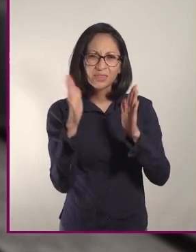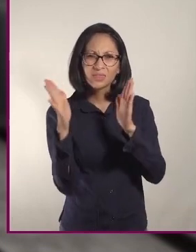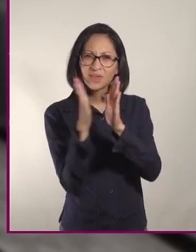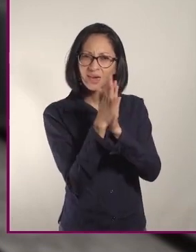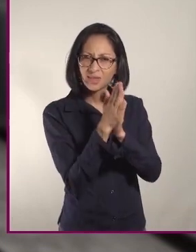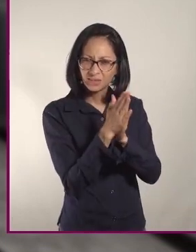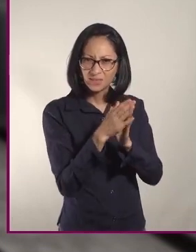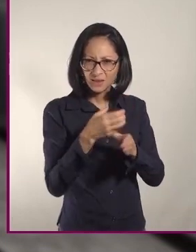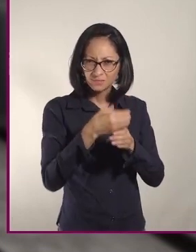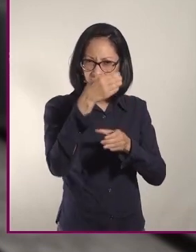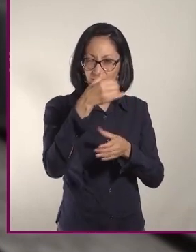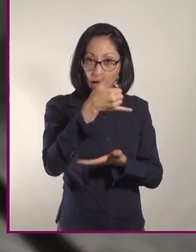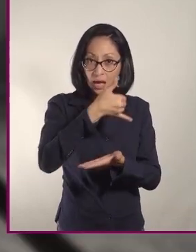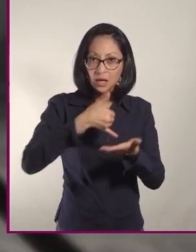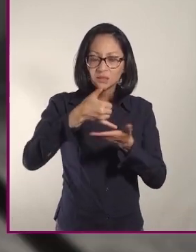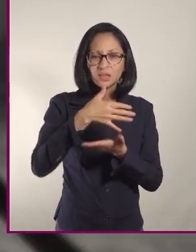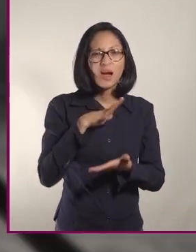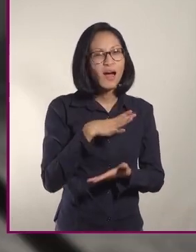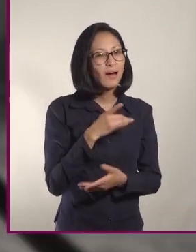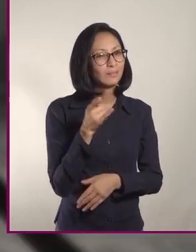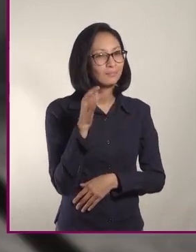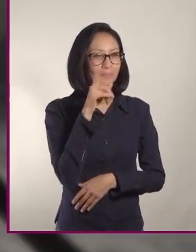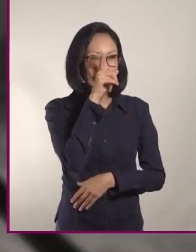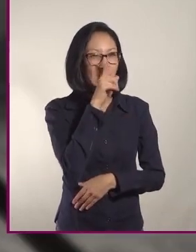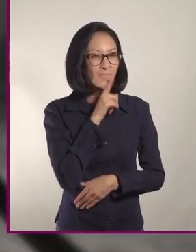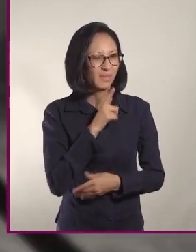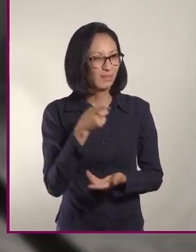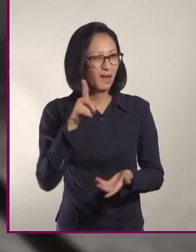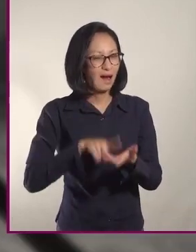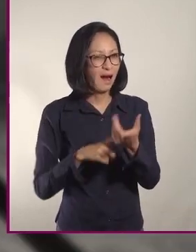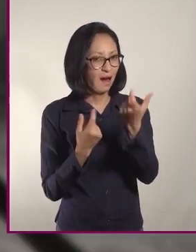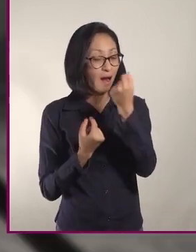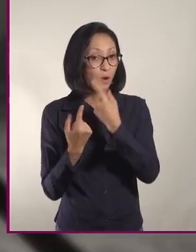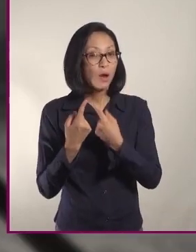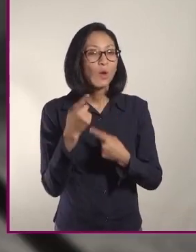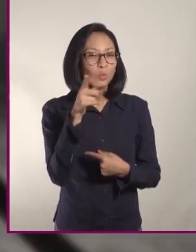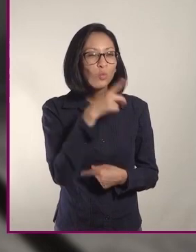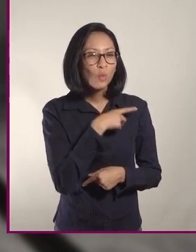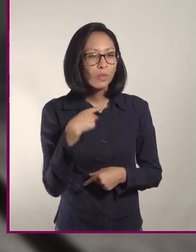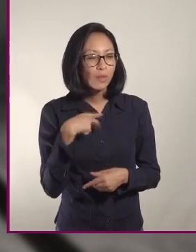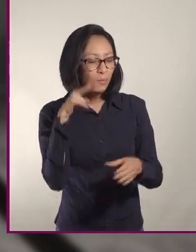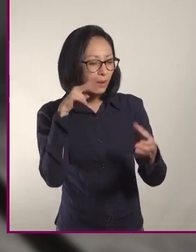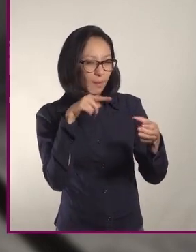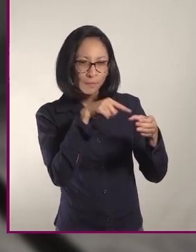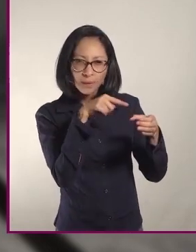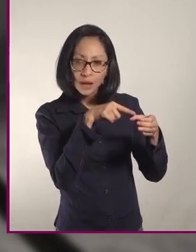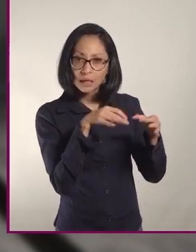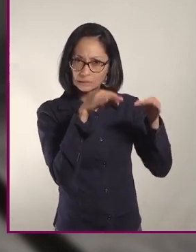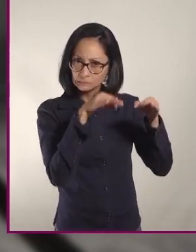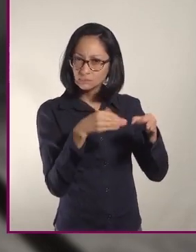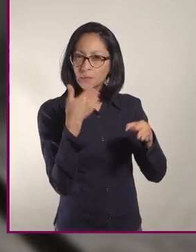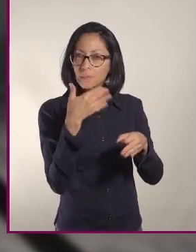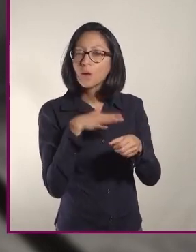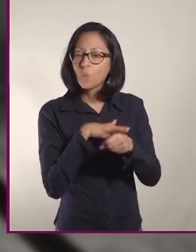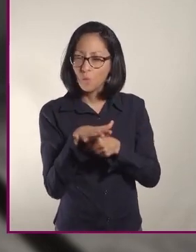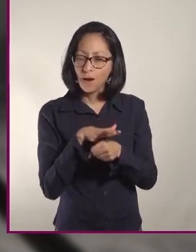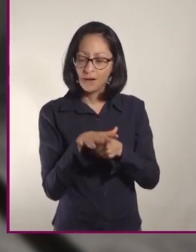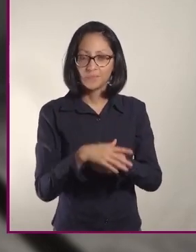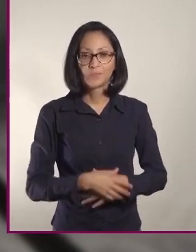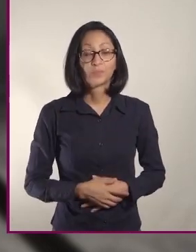aceites de oliva en el mercado. Los tres puntos para saber si un aceite de oliva es de verdad y de buena calidad son